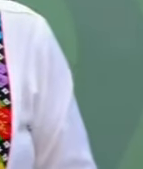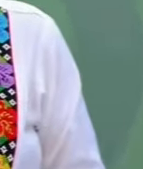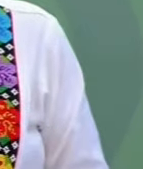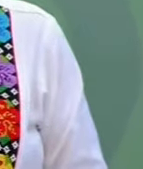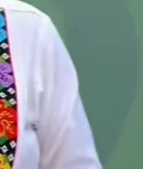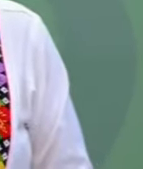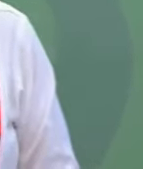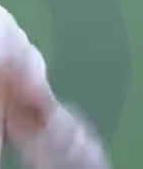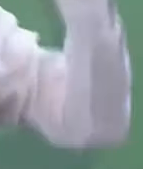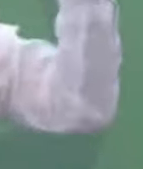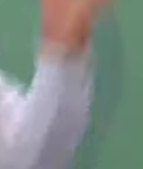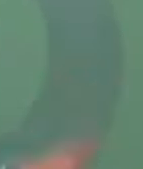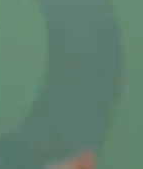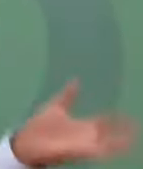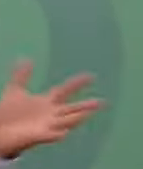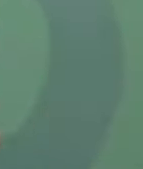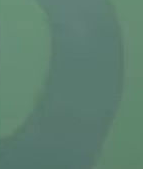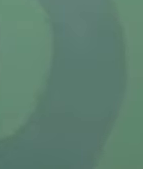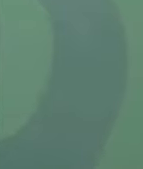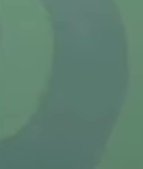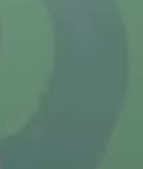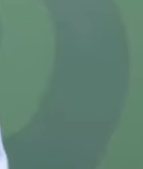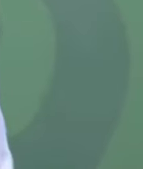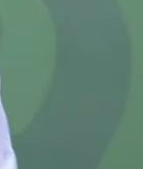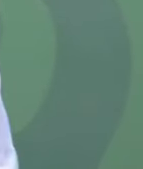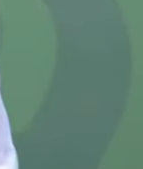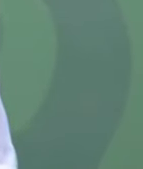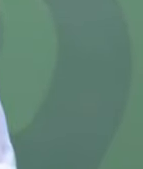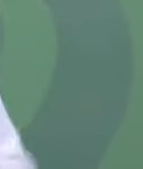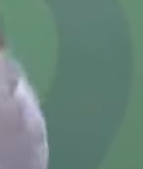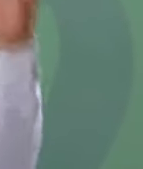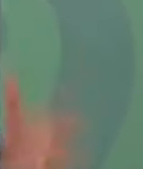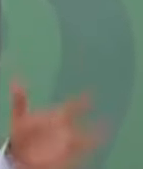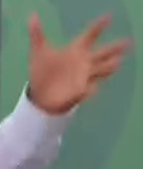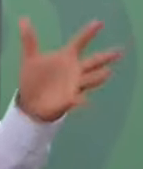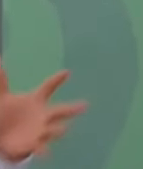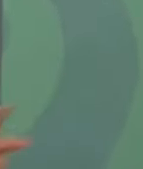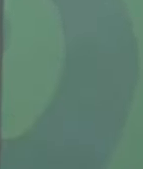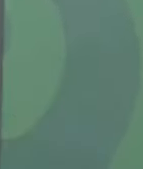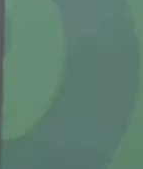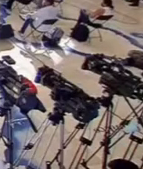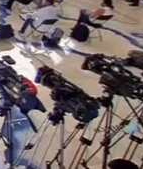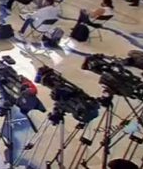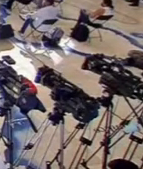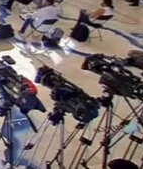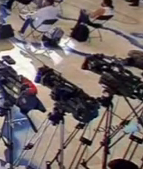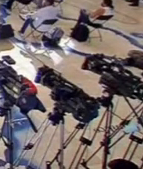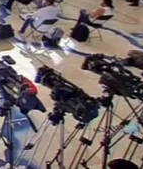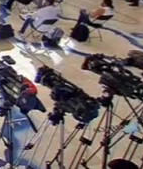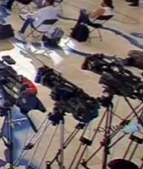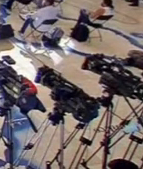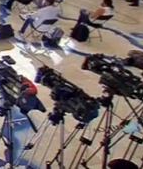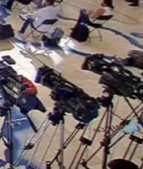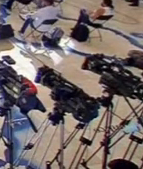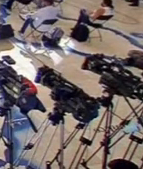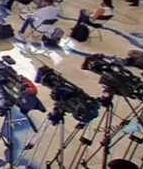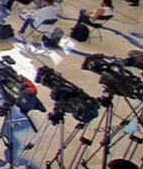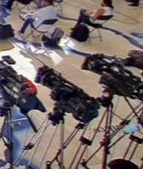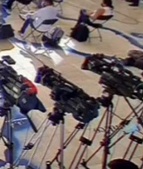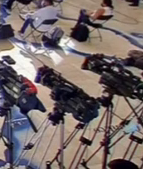y no se usa, no hay vuelos, esa es su campaña. Ahora,